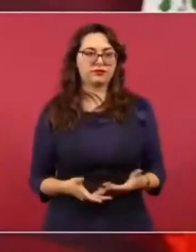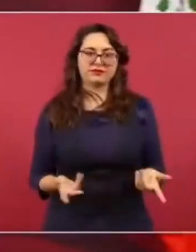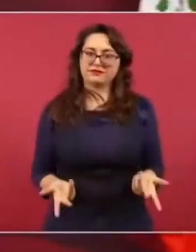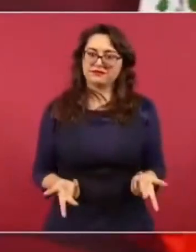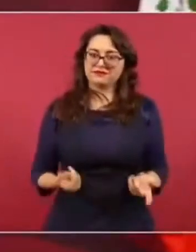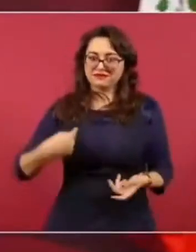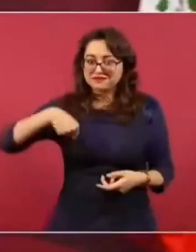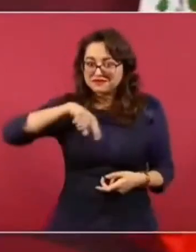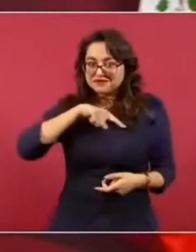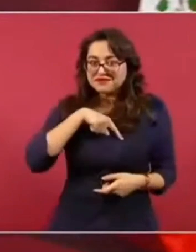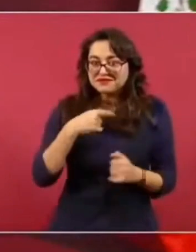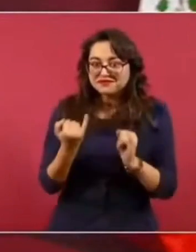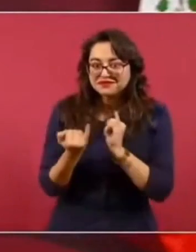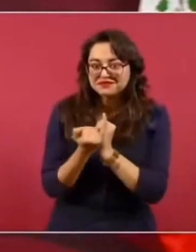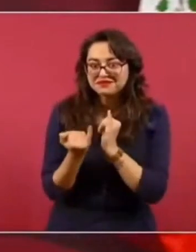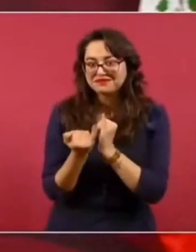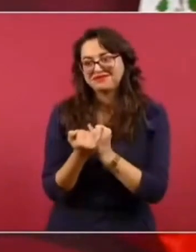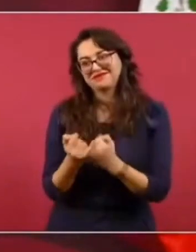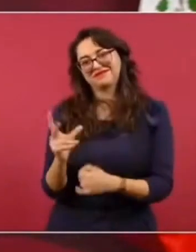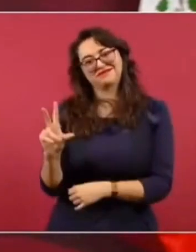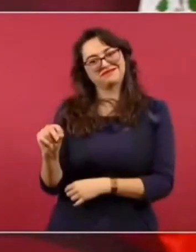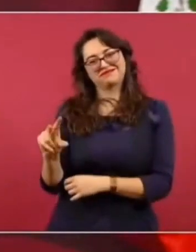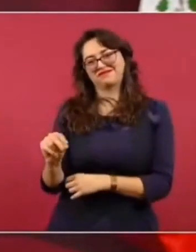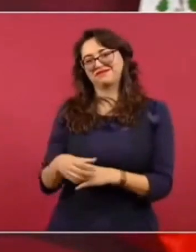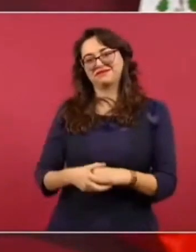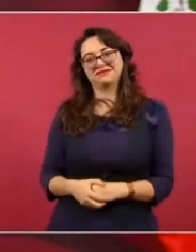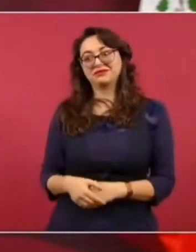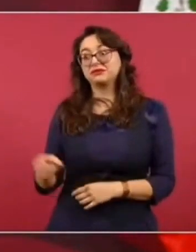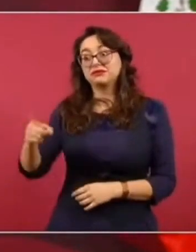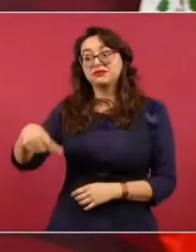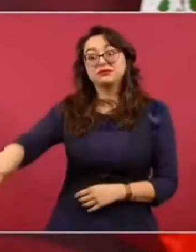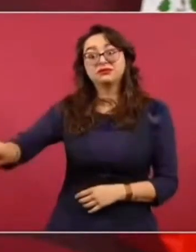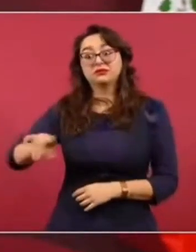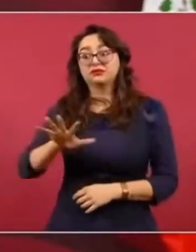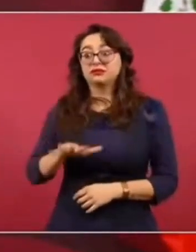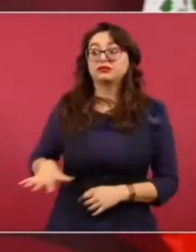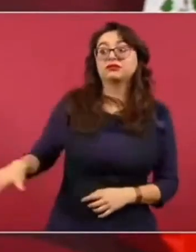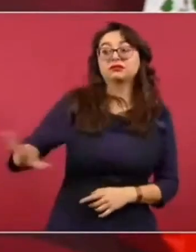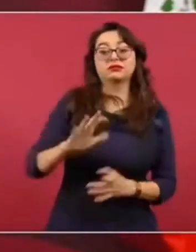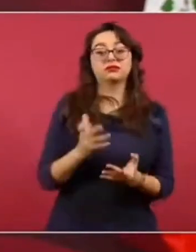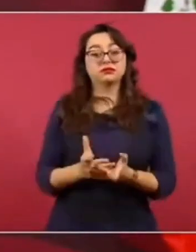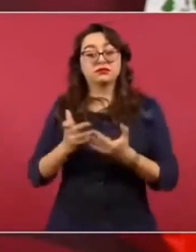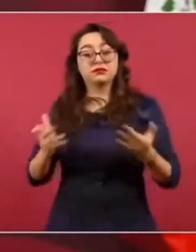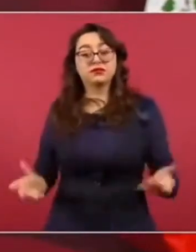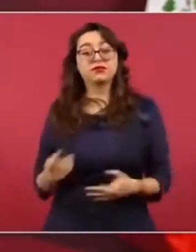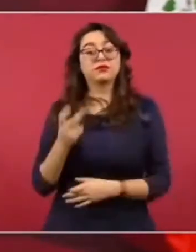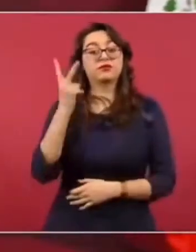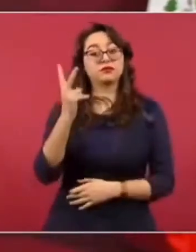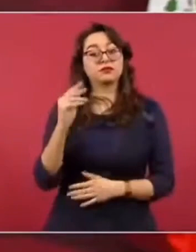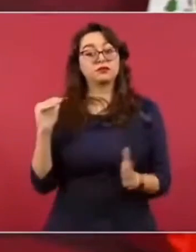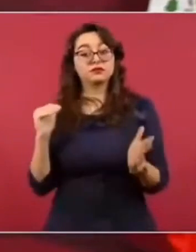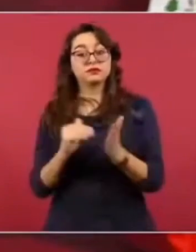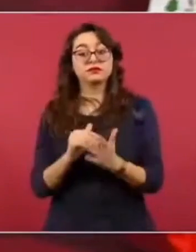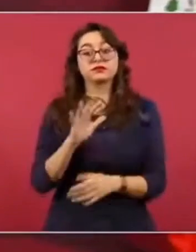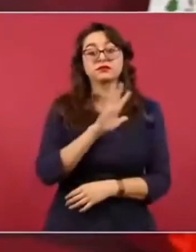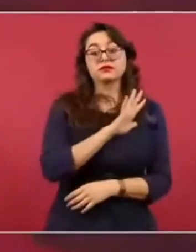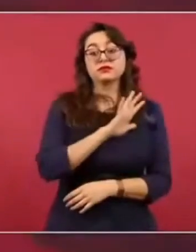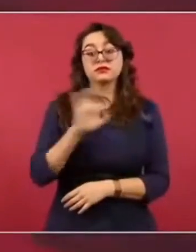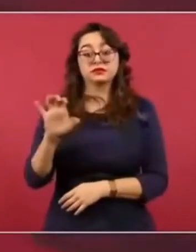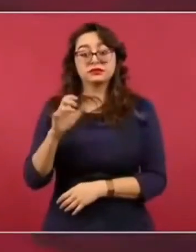de mangle, de selvas, más los bancos.